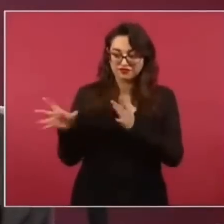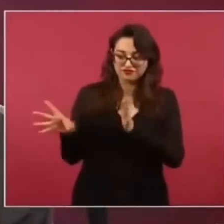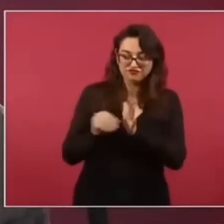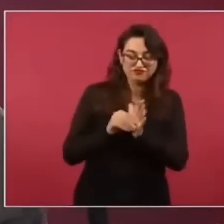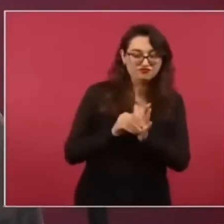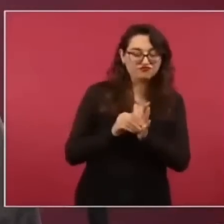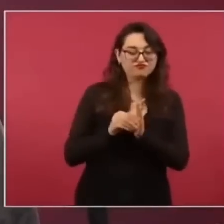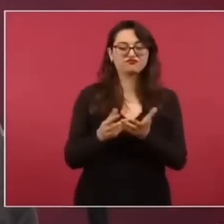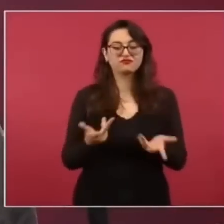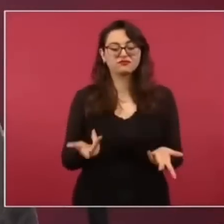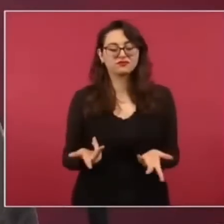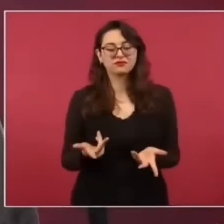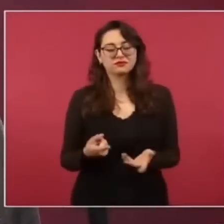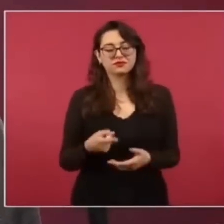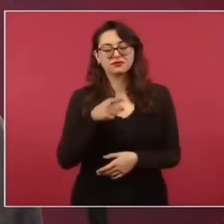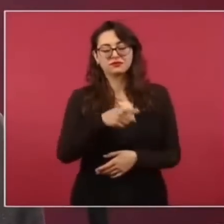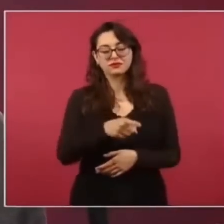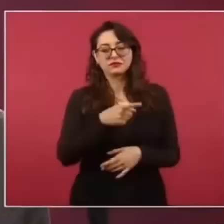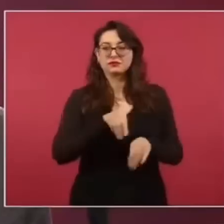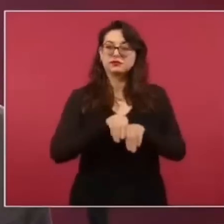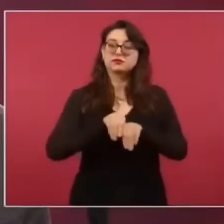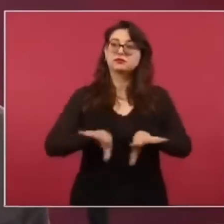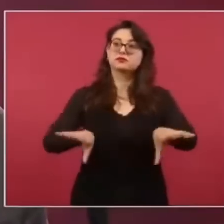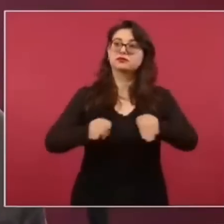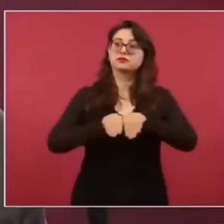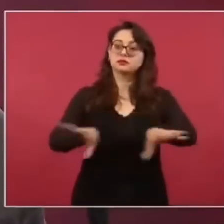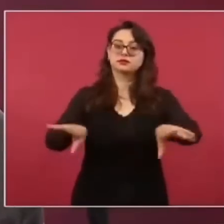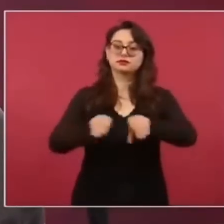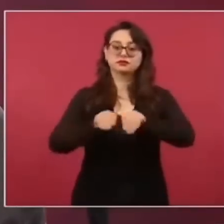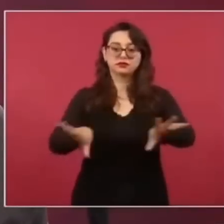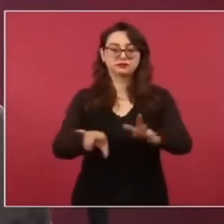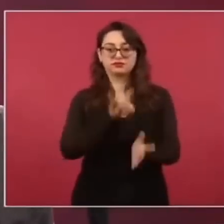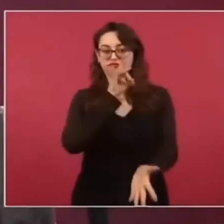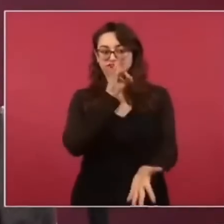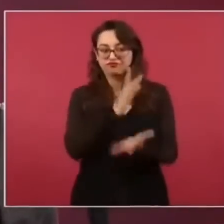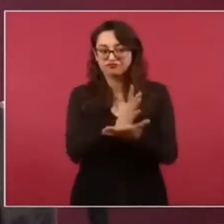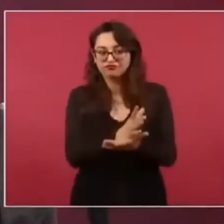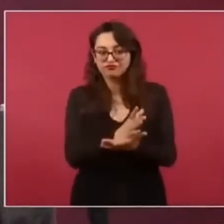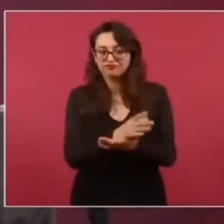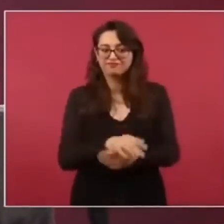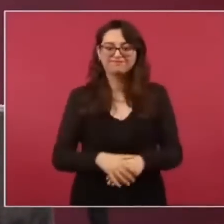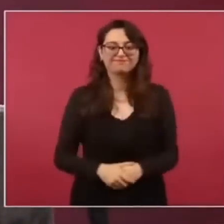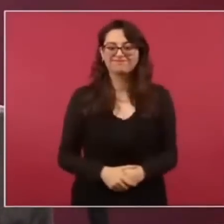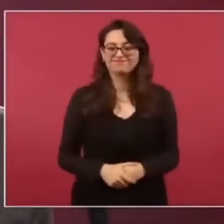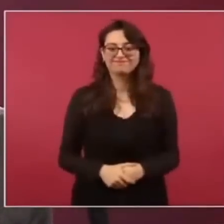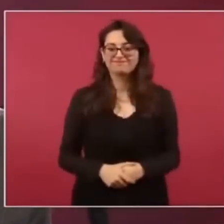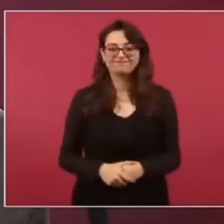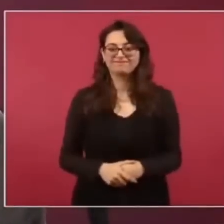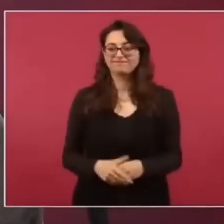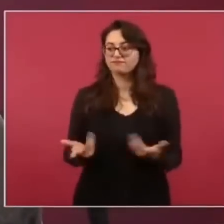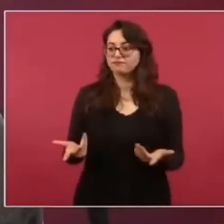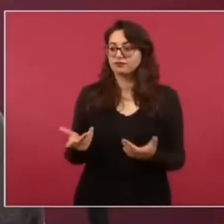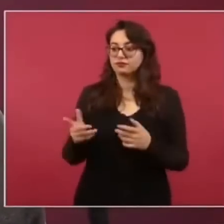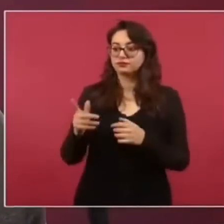la decadencia de un país